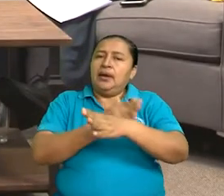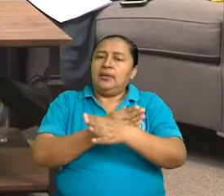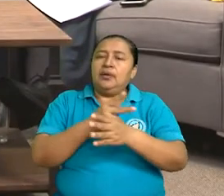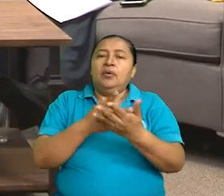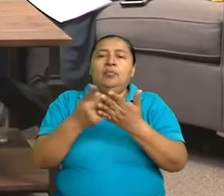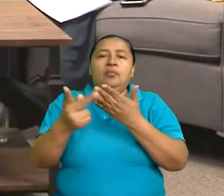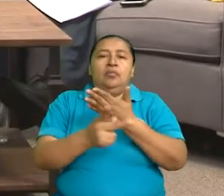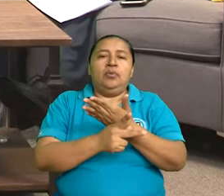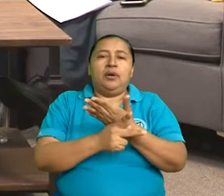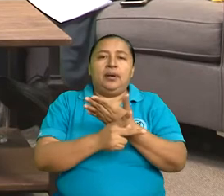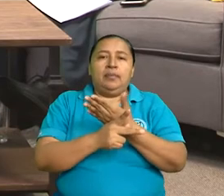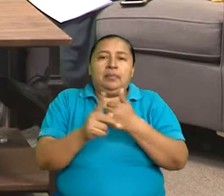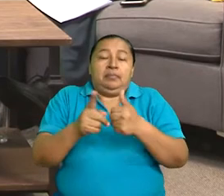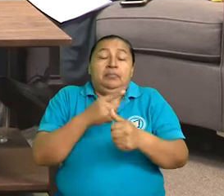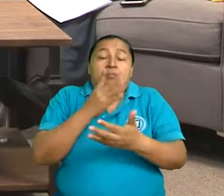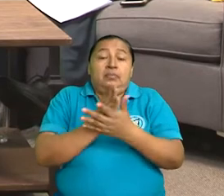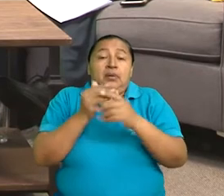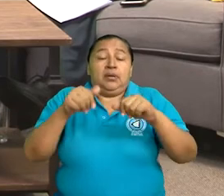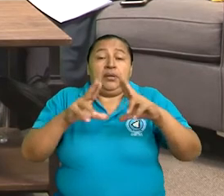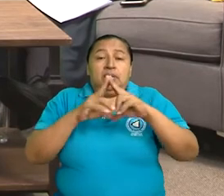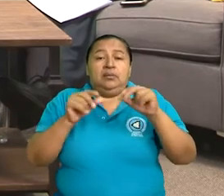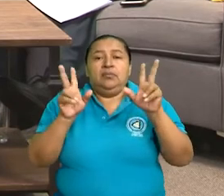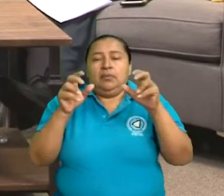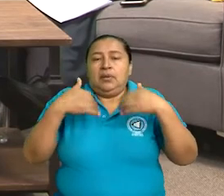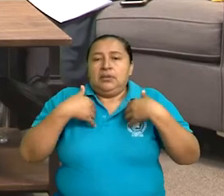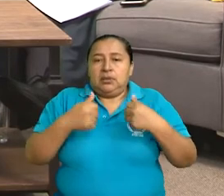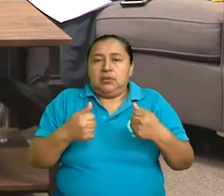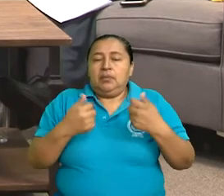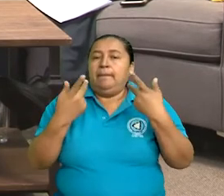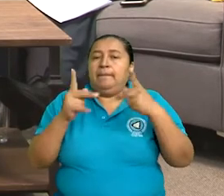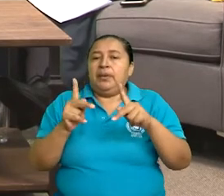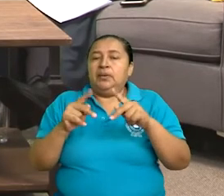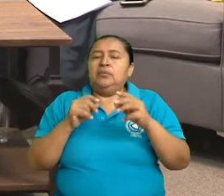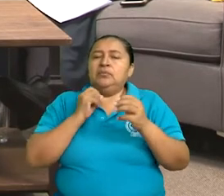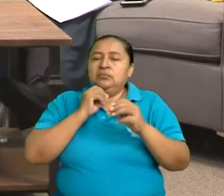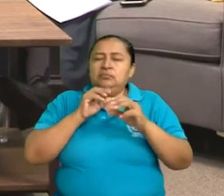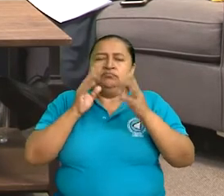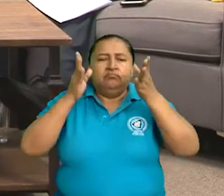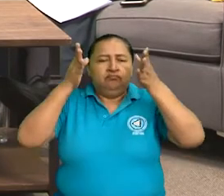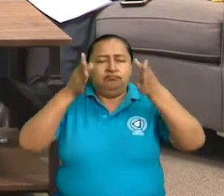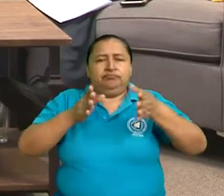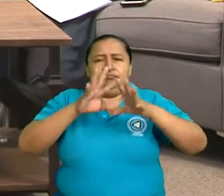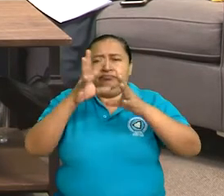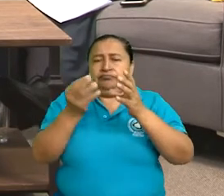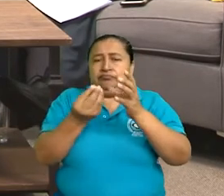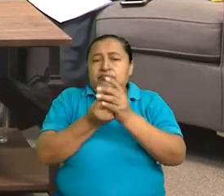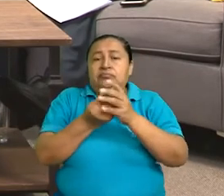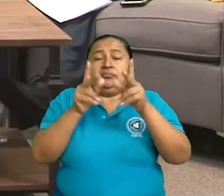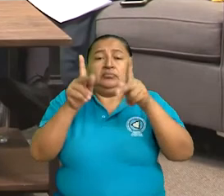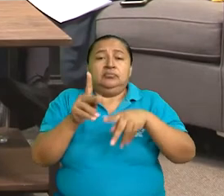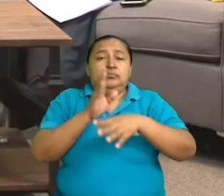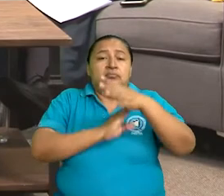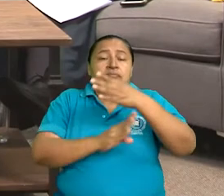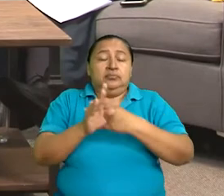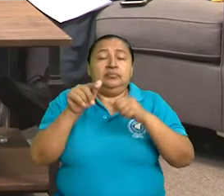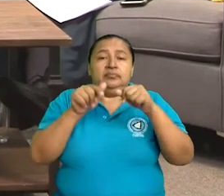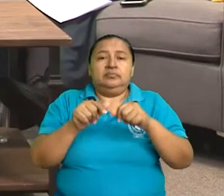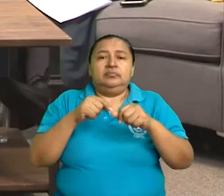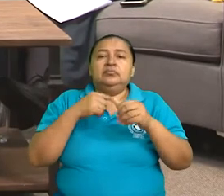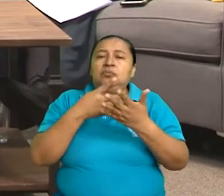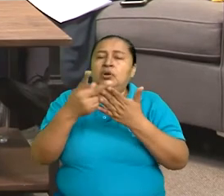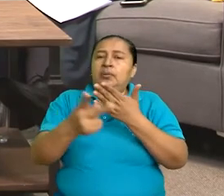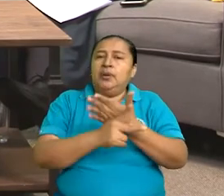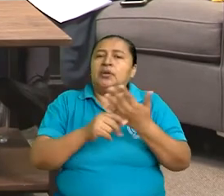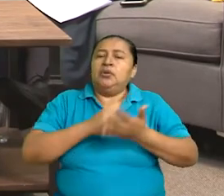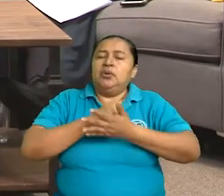inédito en historia, en principio de la salud, pero también un abordaje integral de las personas con discapacidad. Este un programa que nos ayuda a identificar